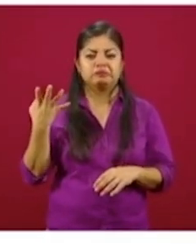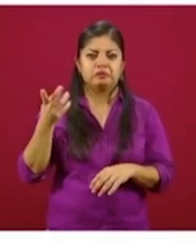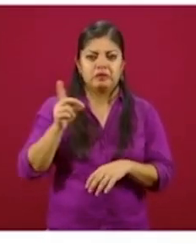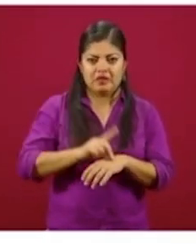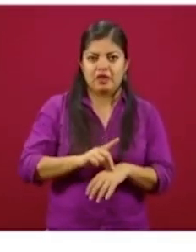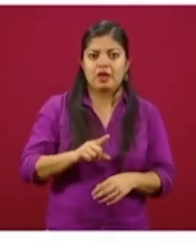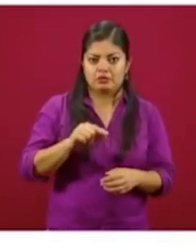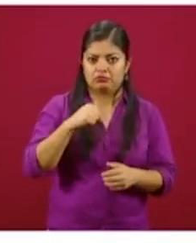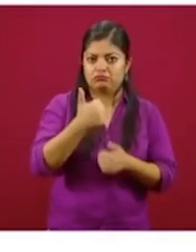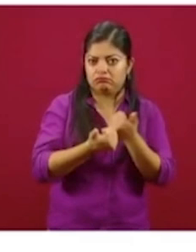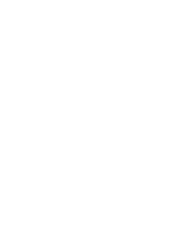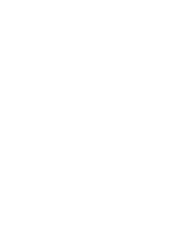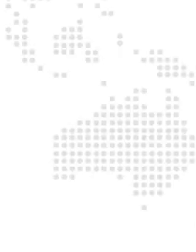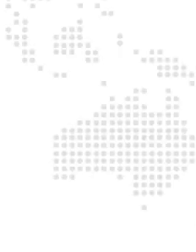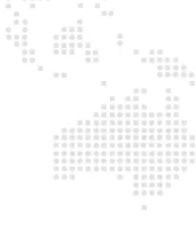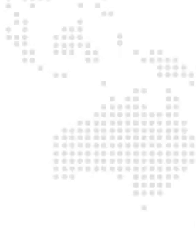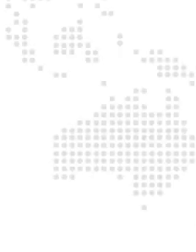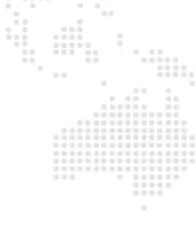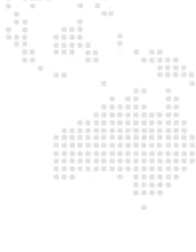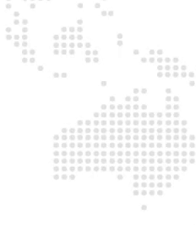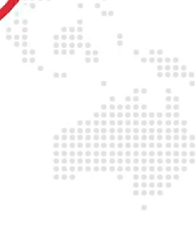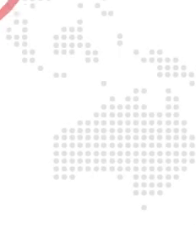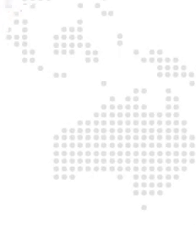agarrando su ritmo. La siguiente. La